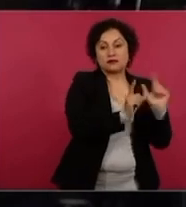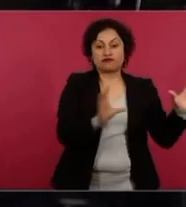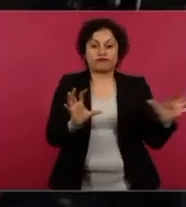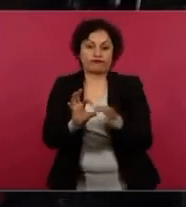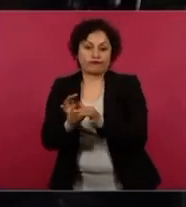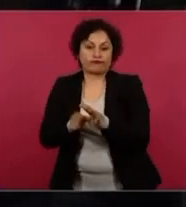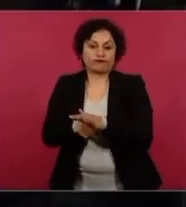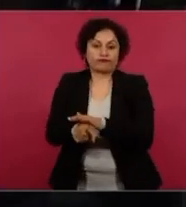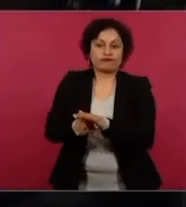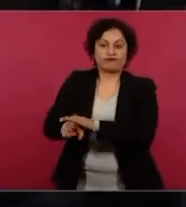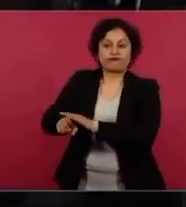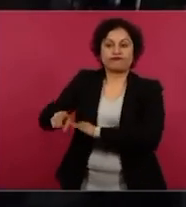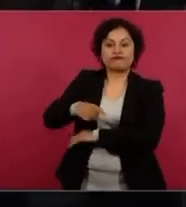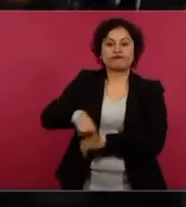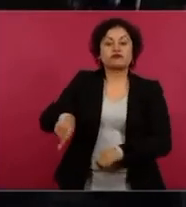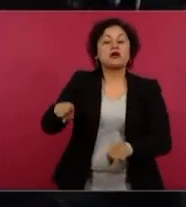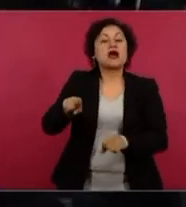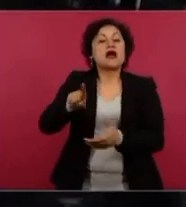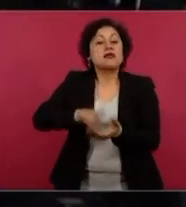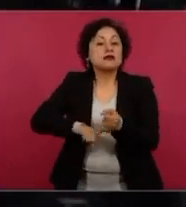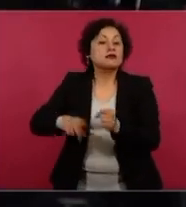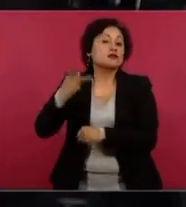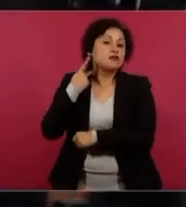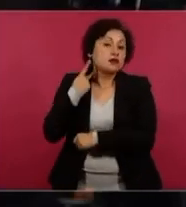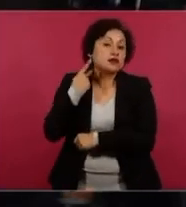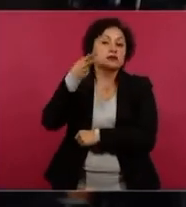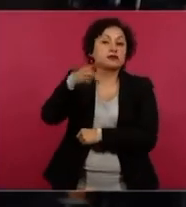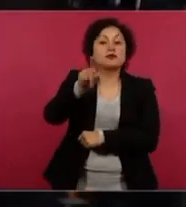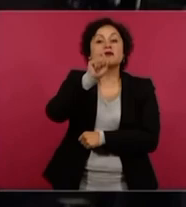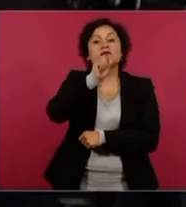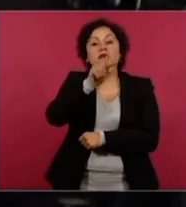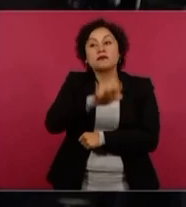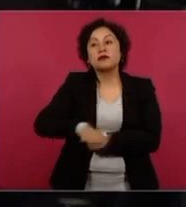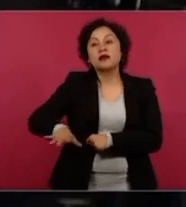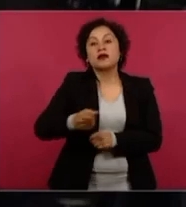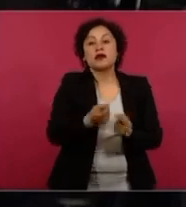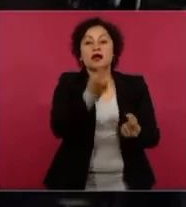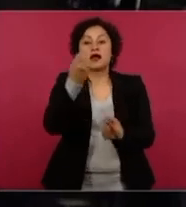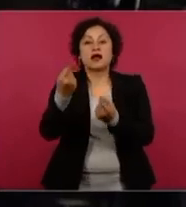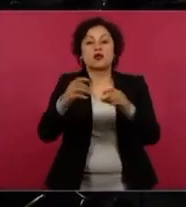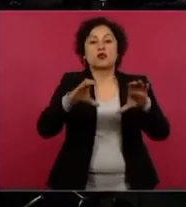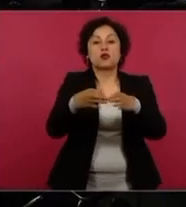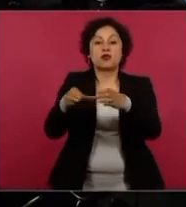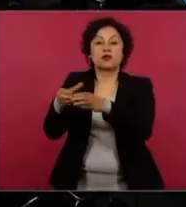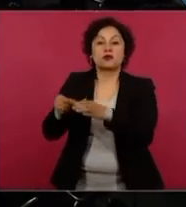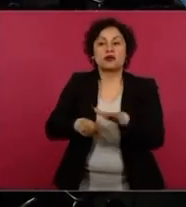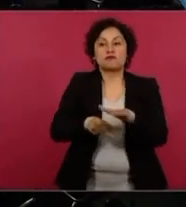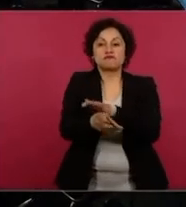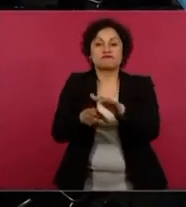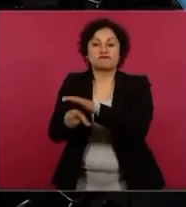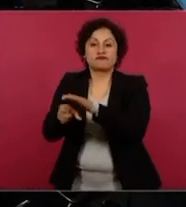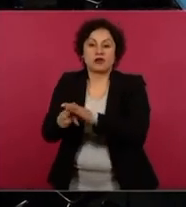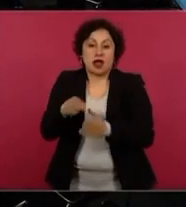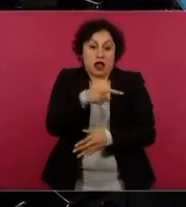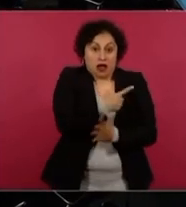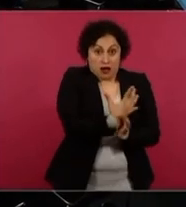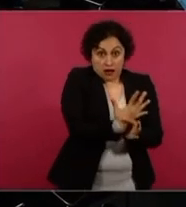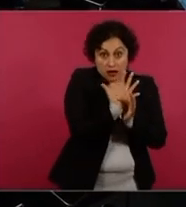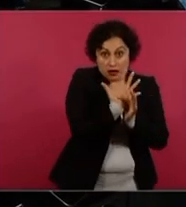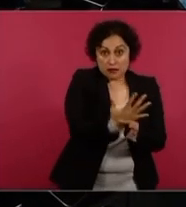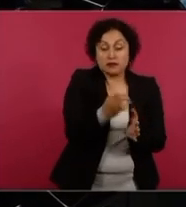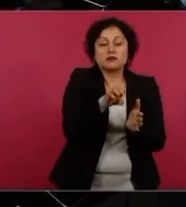más a los políticos, sino a la propia población de varios sitios. Incluso señala que hubo acuerdos con algún… ahora que es